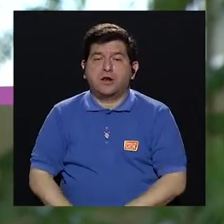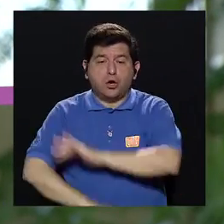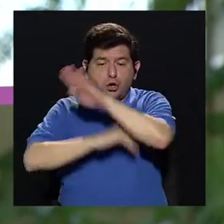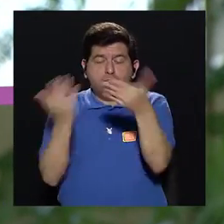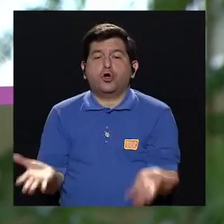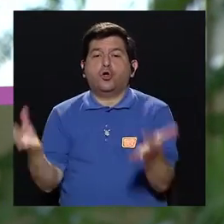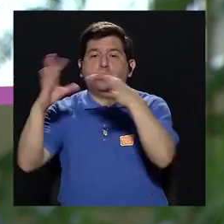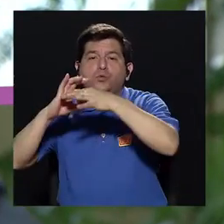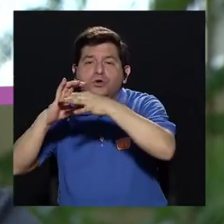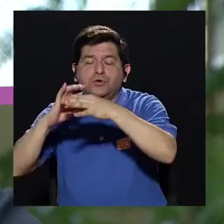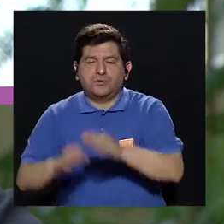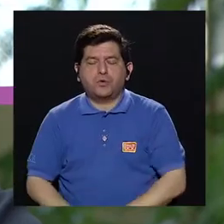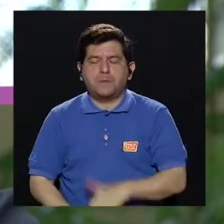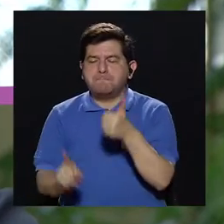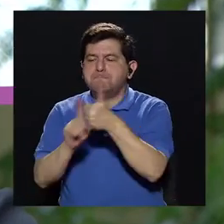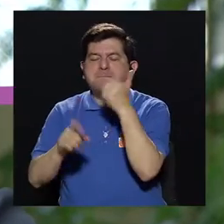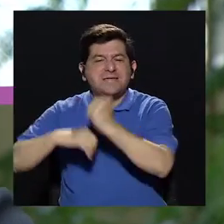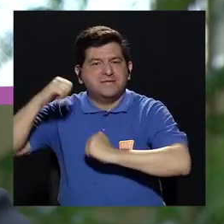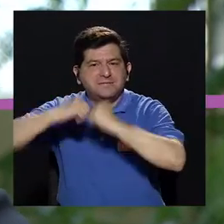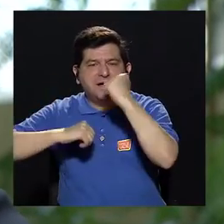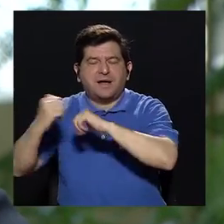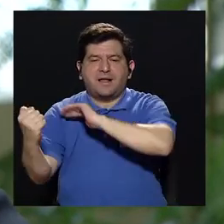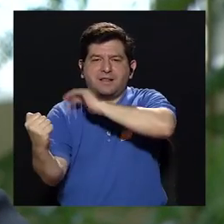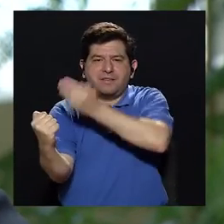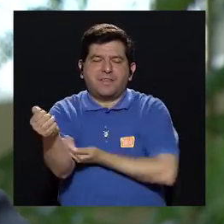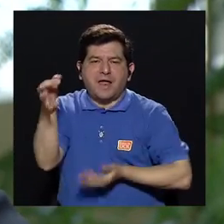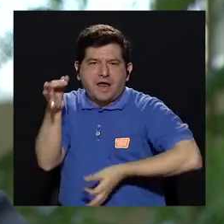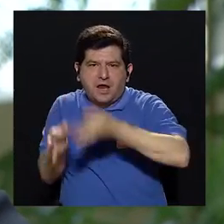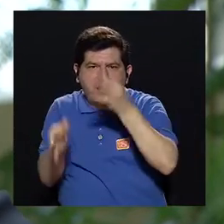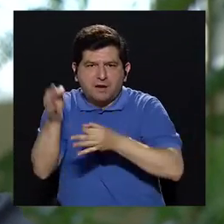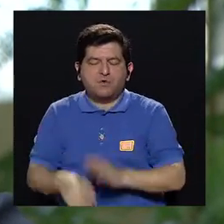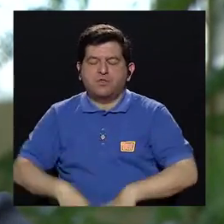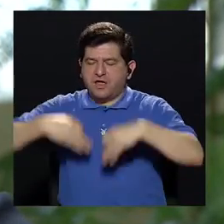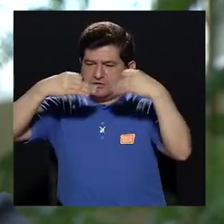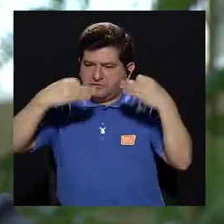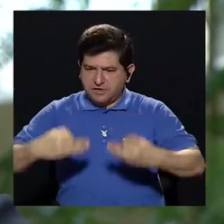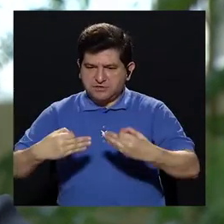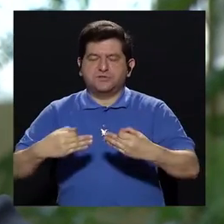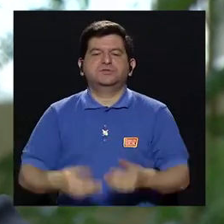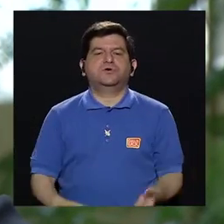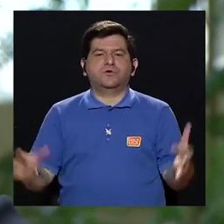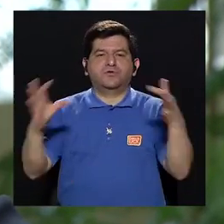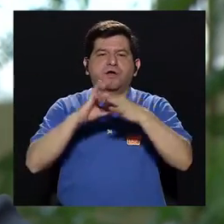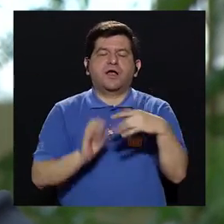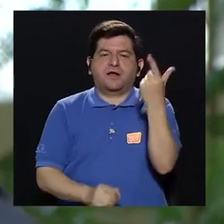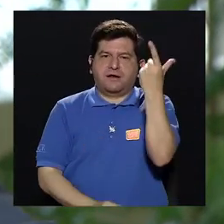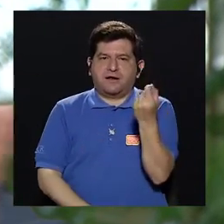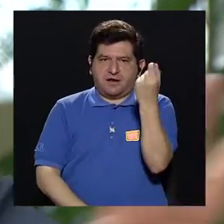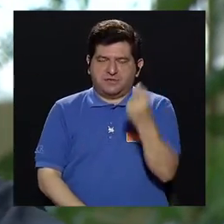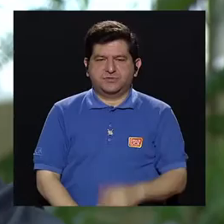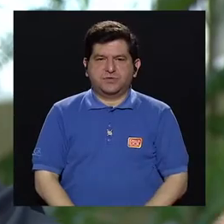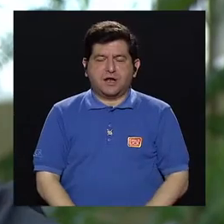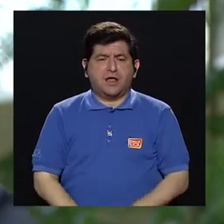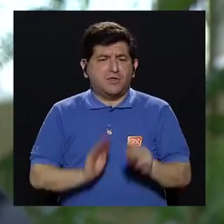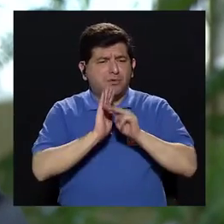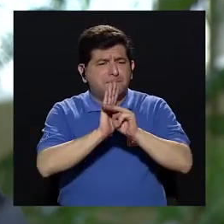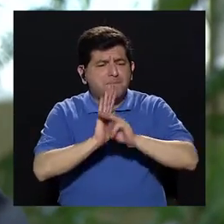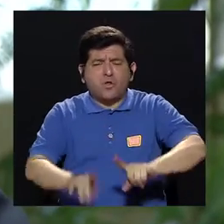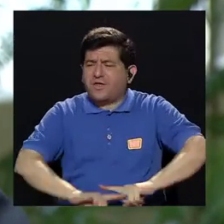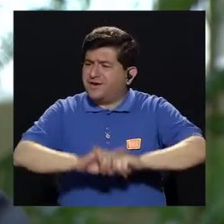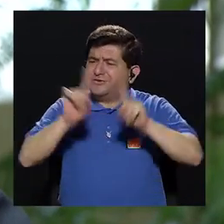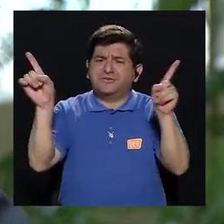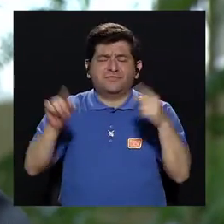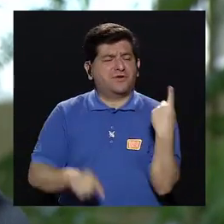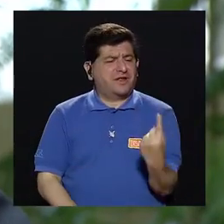todo está junto. La misma estructura, el Poder Judicial, toma las decisiones sobre las pensiones. Entonces, vean que son modelos muy